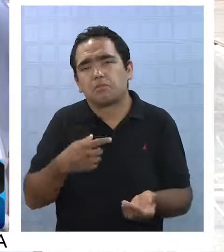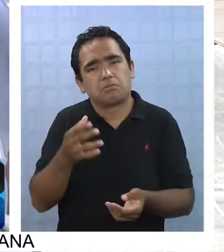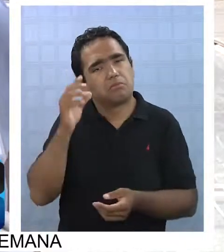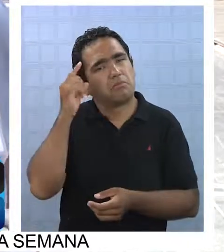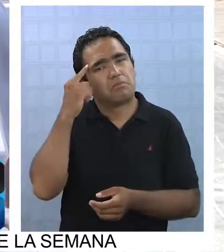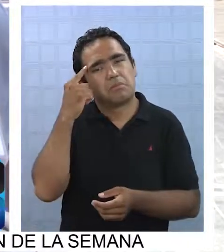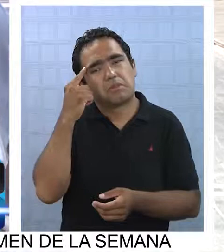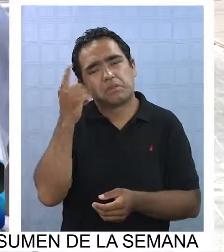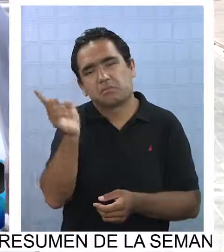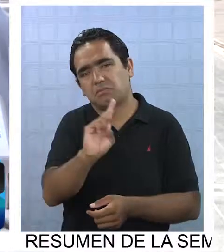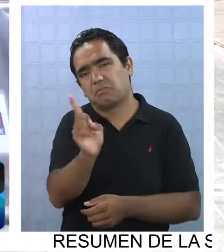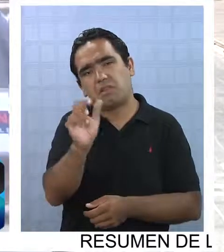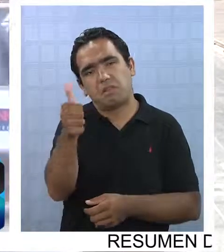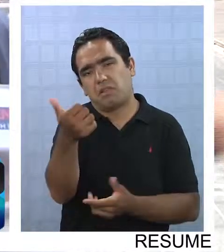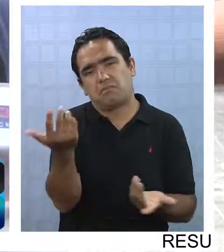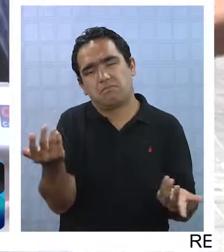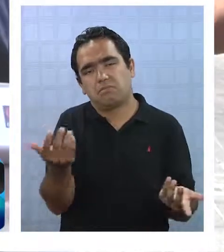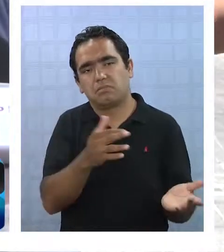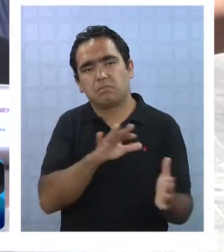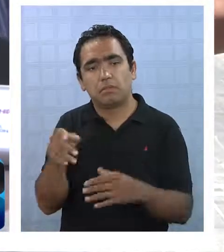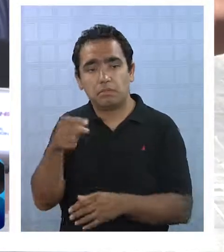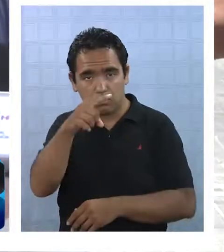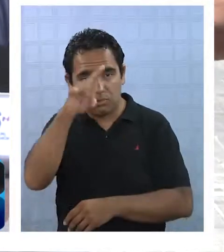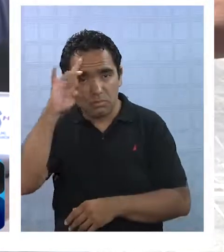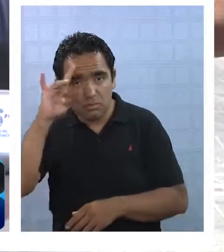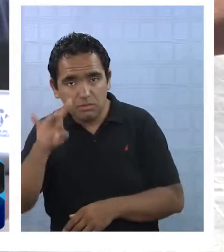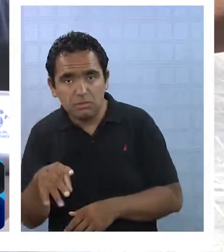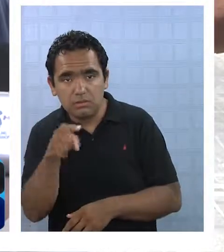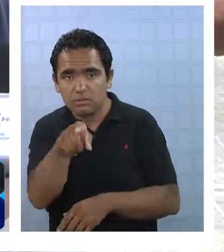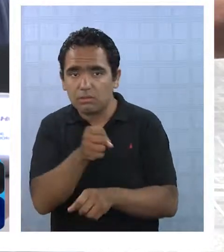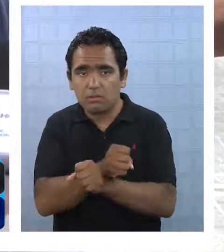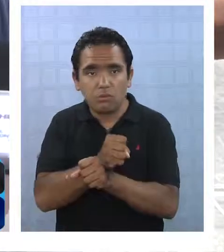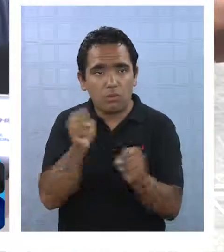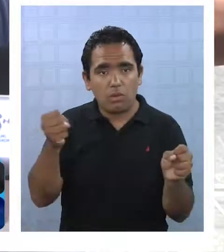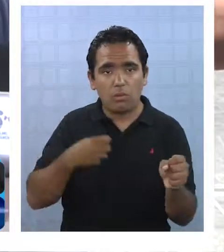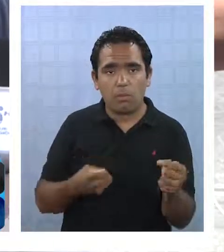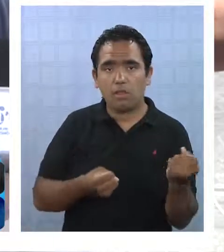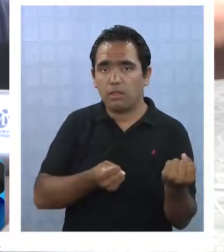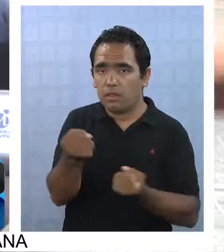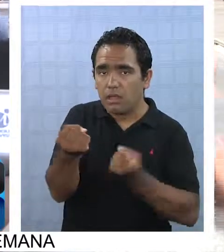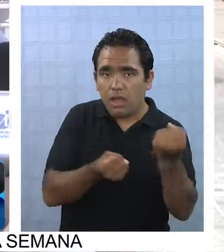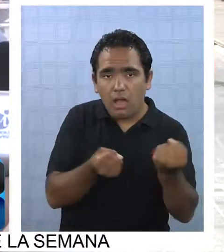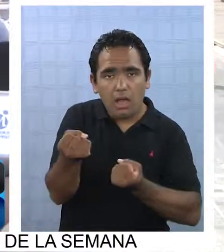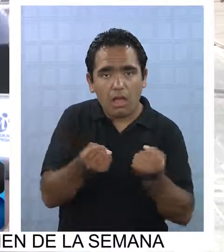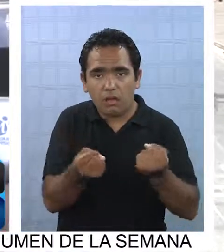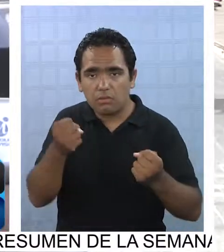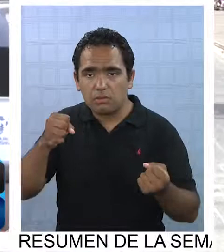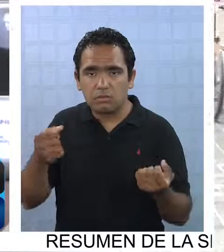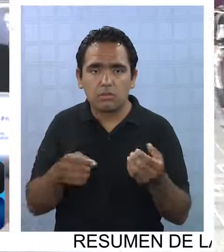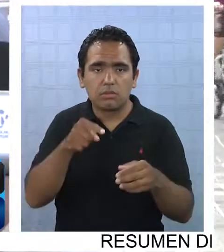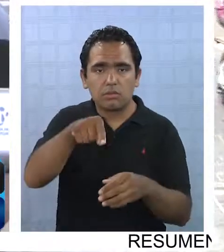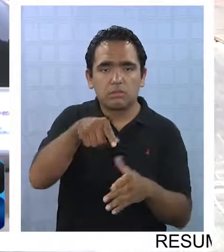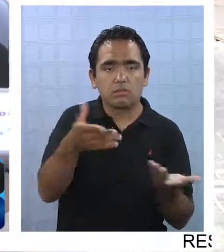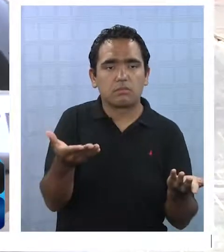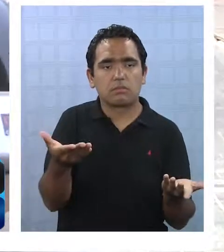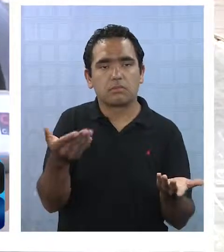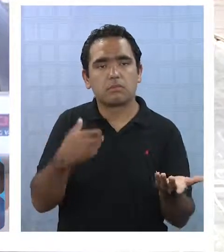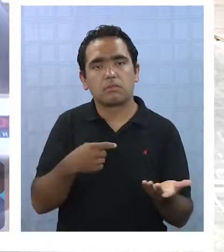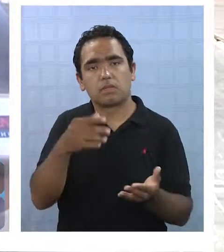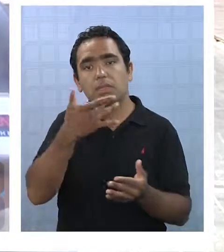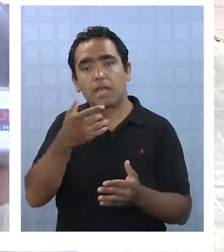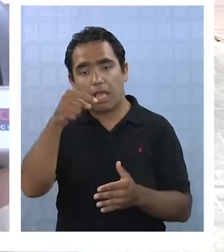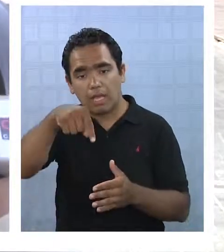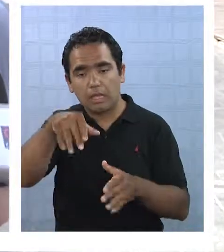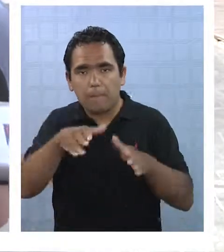ilógico. Y usted sabe que acá en esta plataforma no se pueden poner vehículos pesados, porque está el